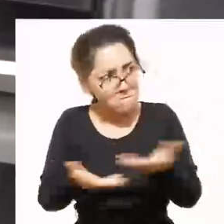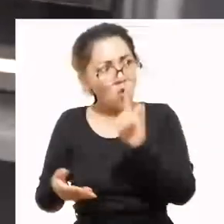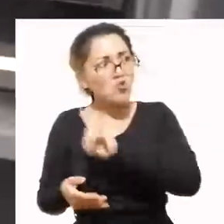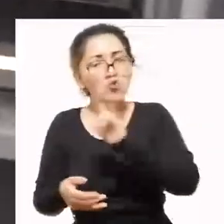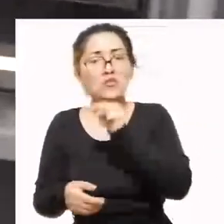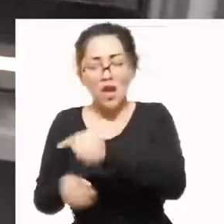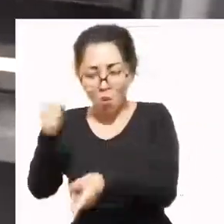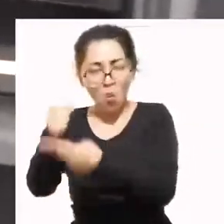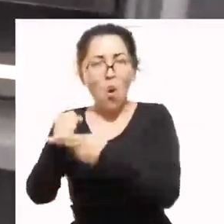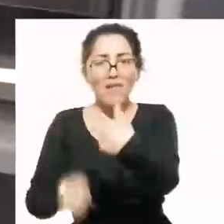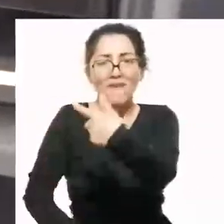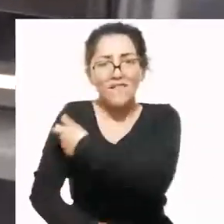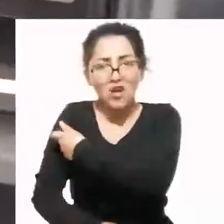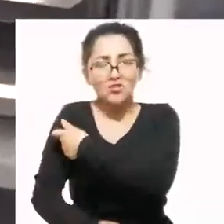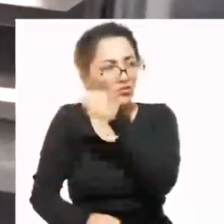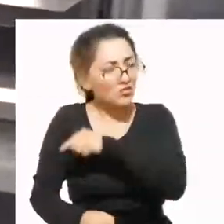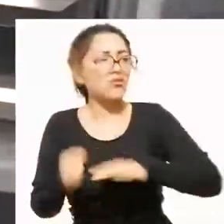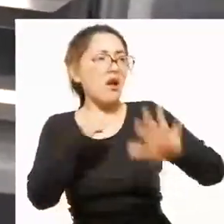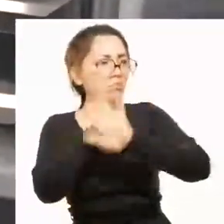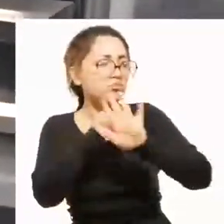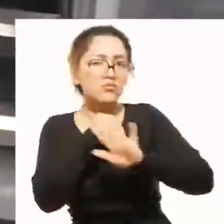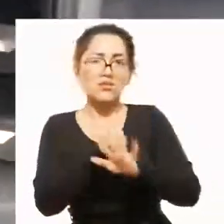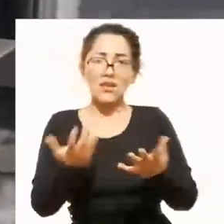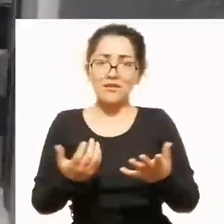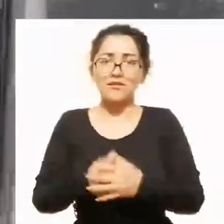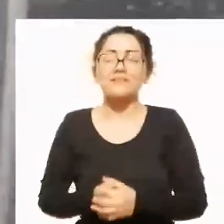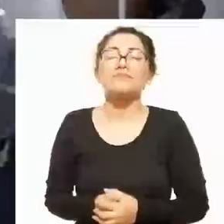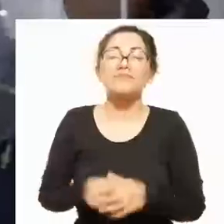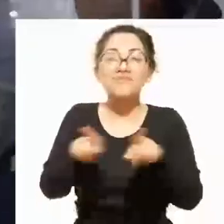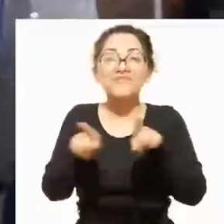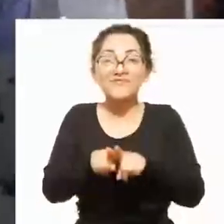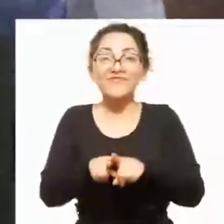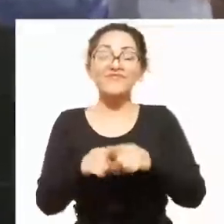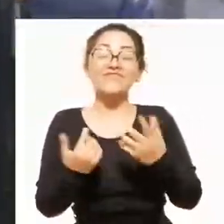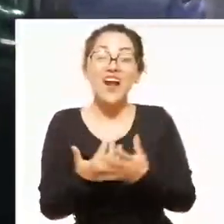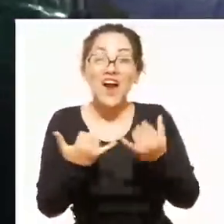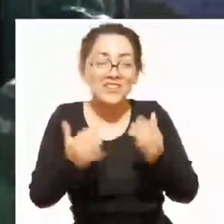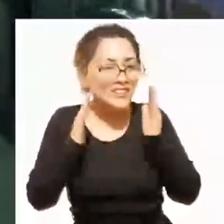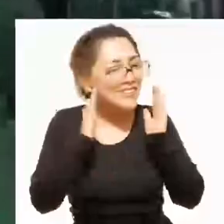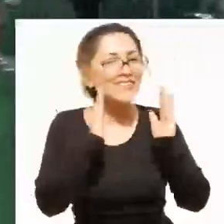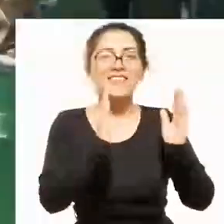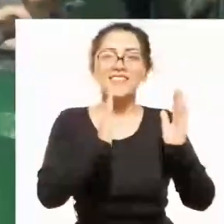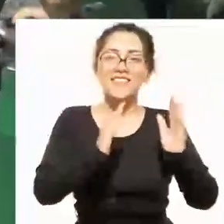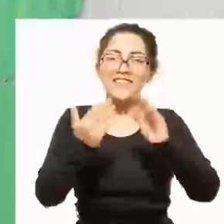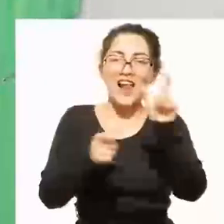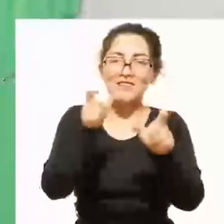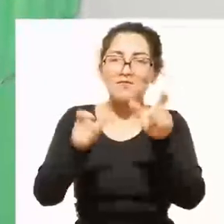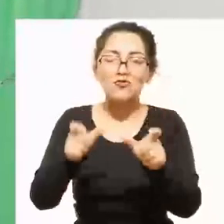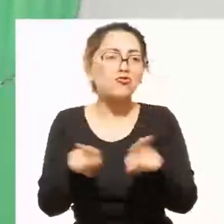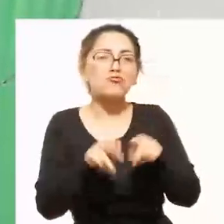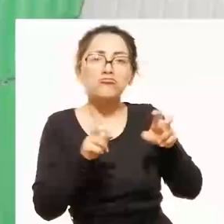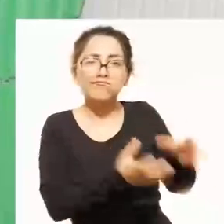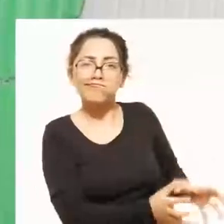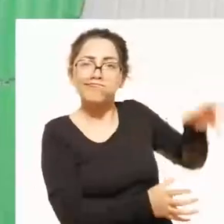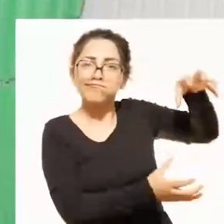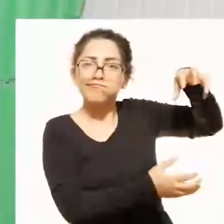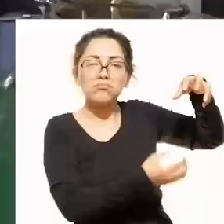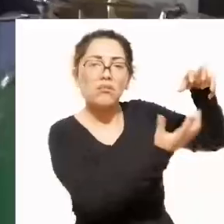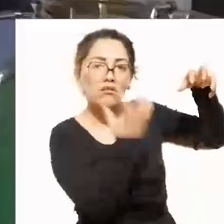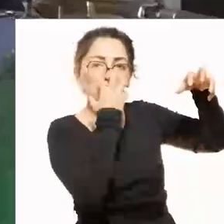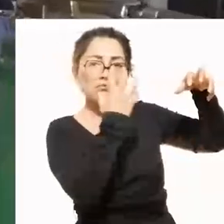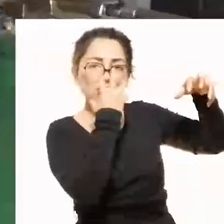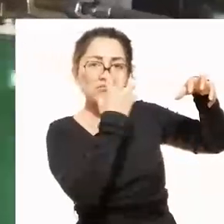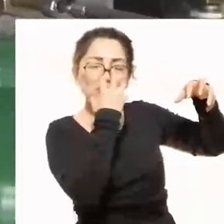vacunas que protegerán a la población del enemigo invisible. Seguiremos atendiendo a la población con la recarga de balones de